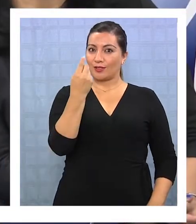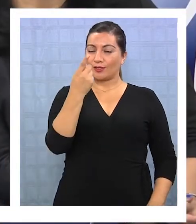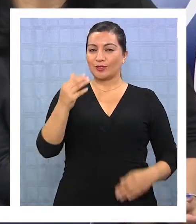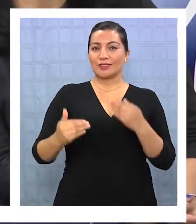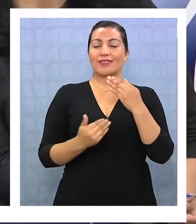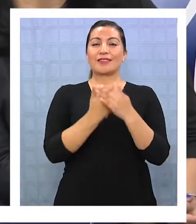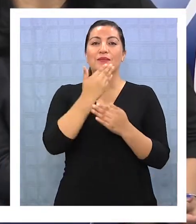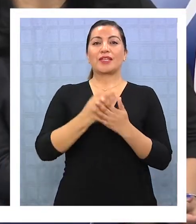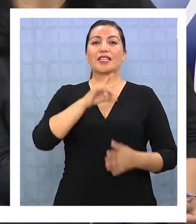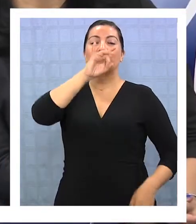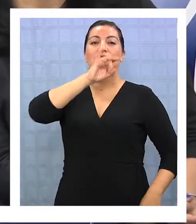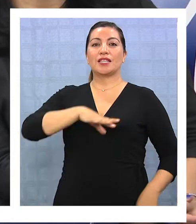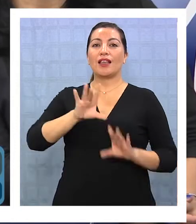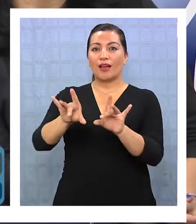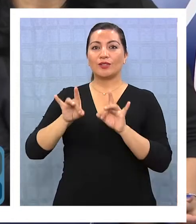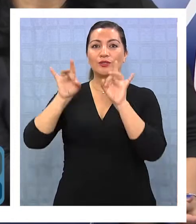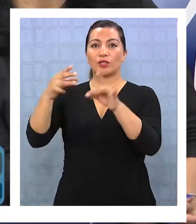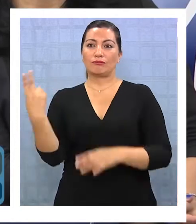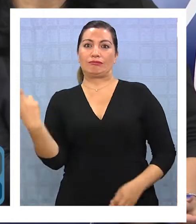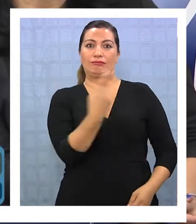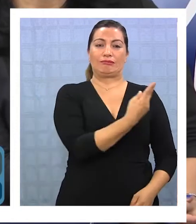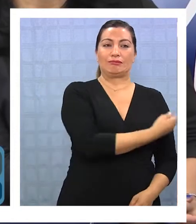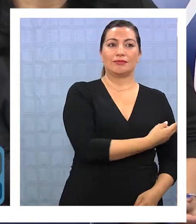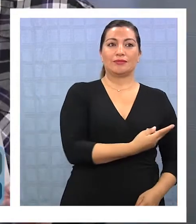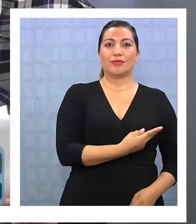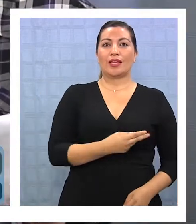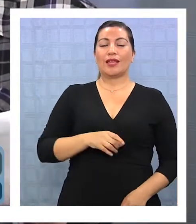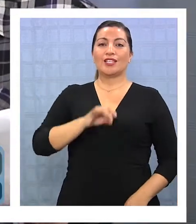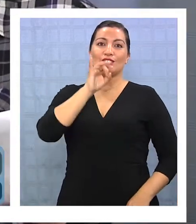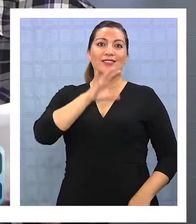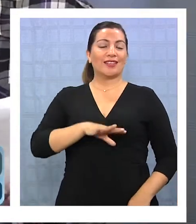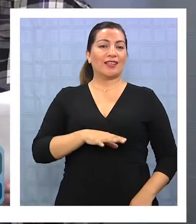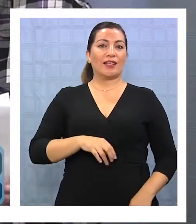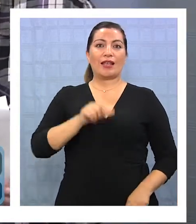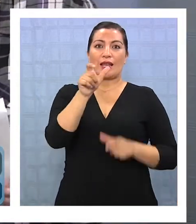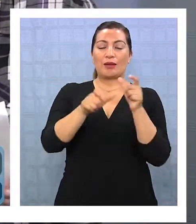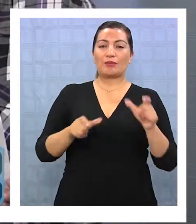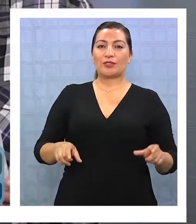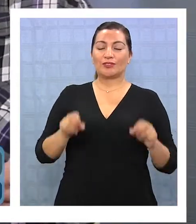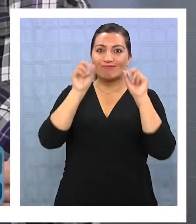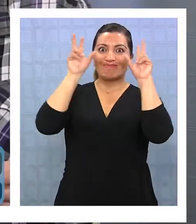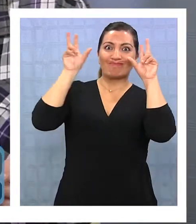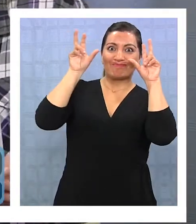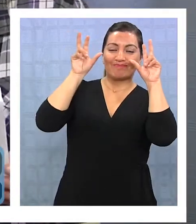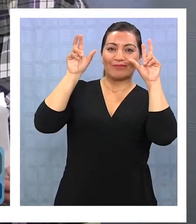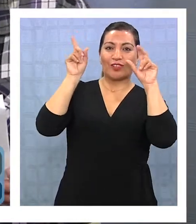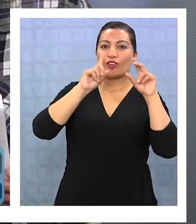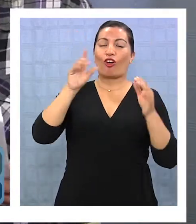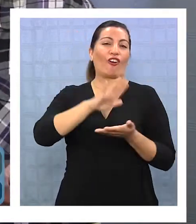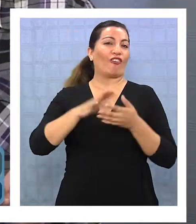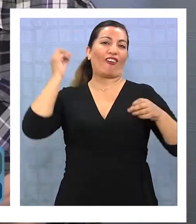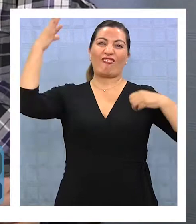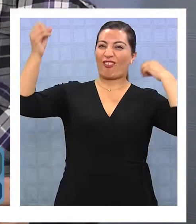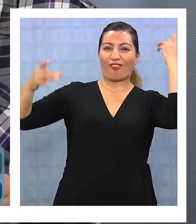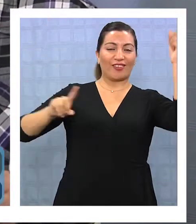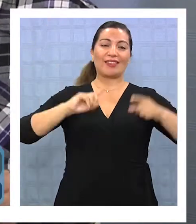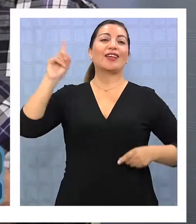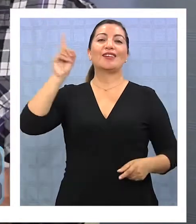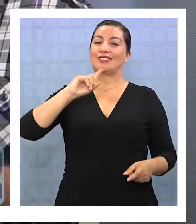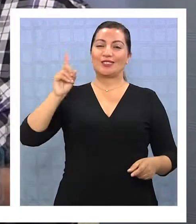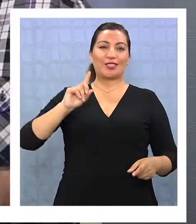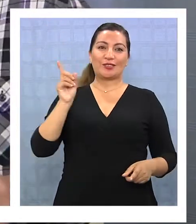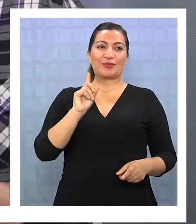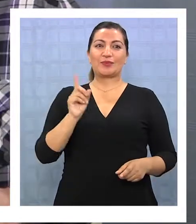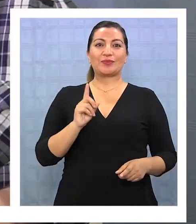las 11 horas Chile con Australia. Ahí sí que toda la gente va a estar levantada despierta ese domingo. Ahí nadie va a carretear por ver el partido. No van a carretear tal.